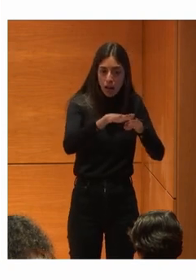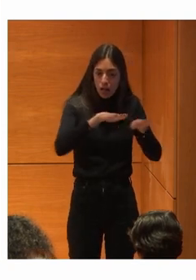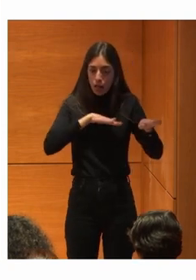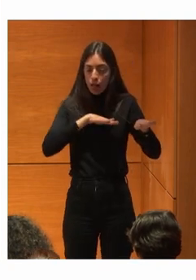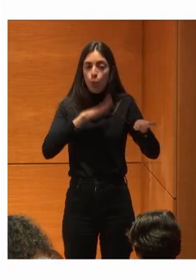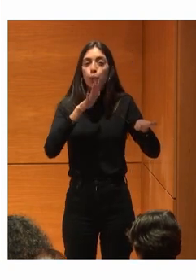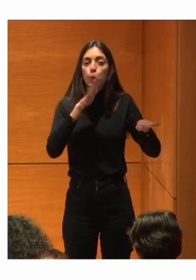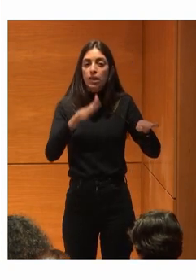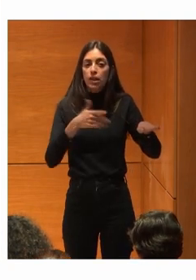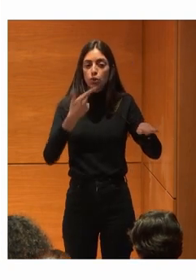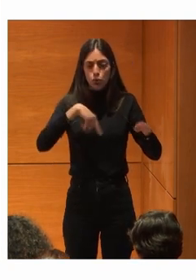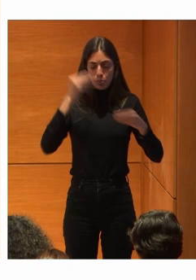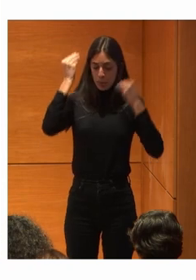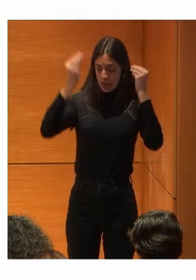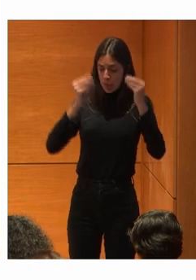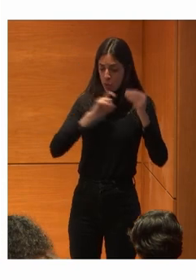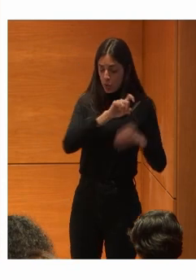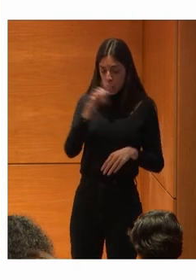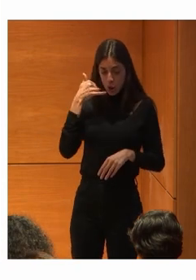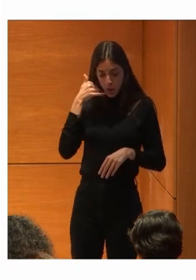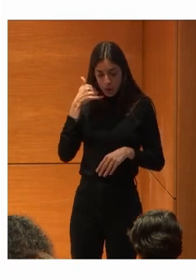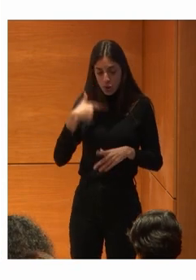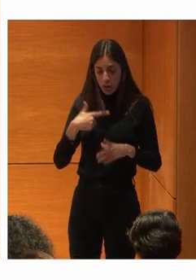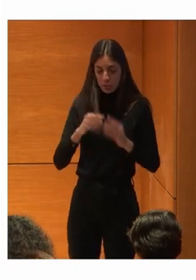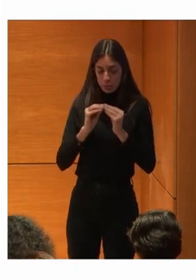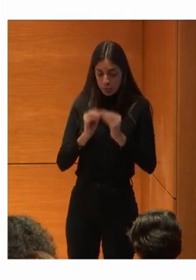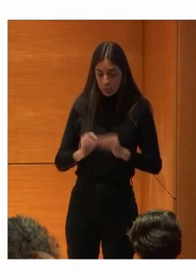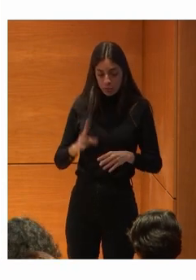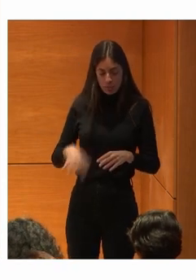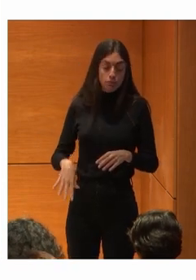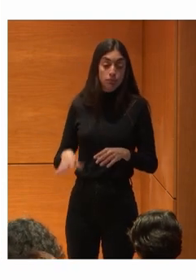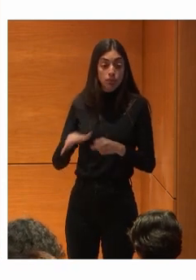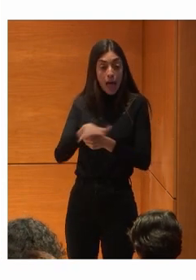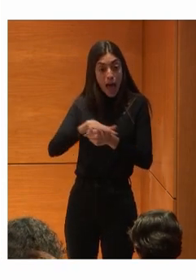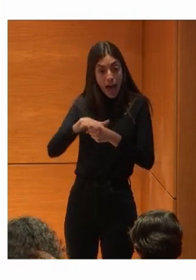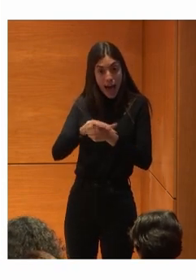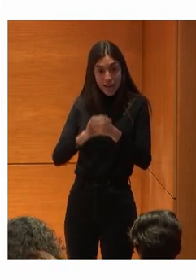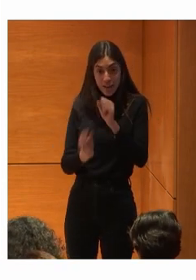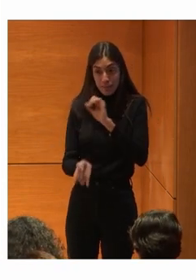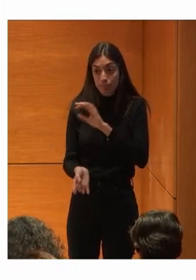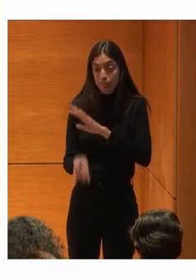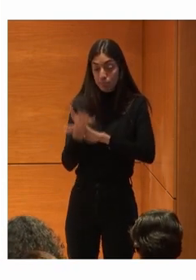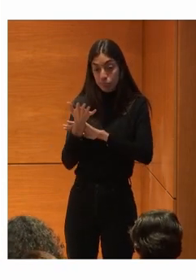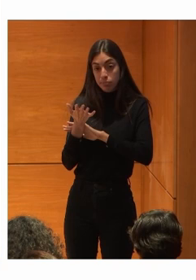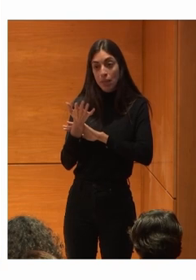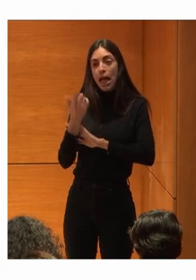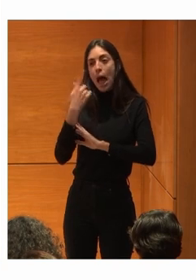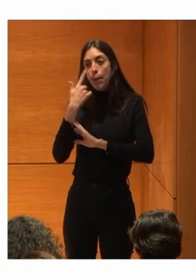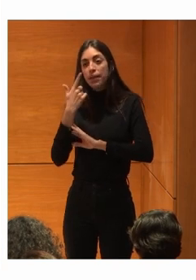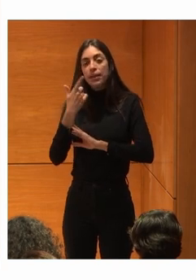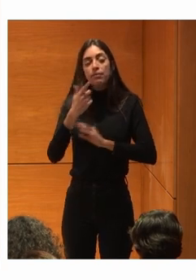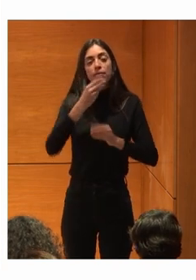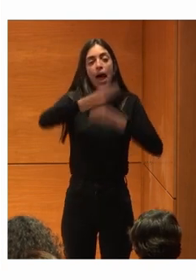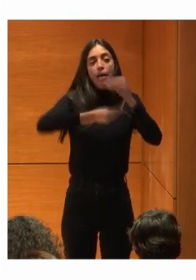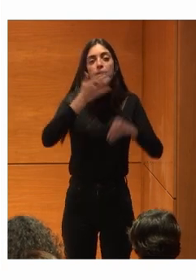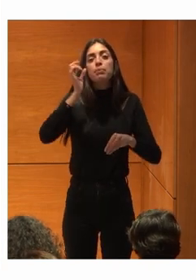Desde Fundación Telefónica Nos planteamos Y pues Creamos el área Es decir Lo primero que tenemos que hacer Es ver Quien lo está haciendo muy bien Entonces